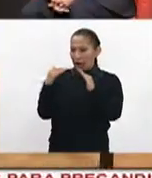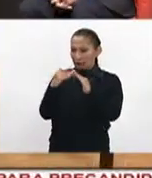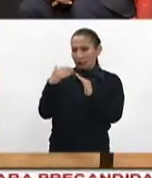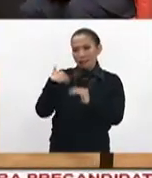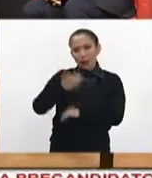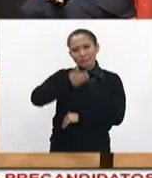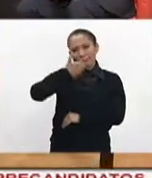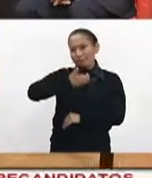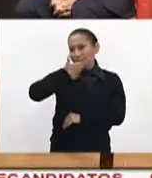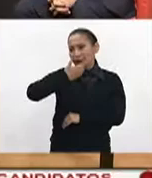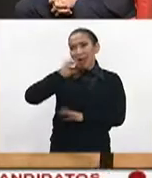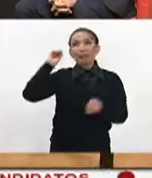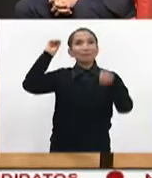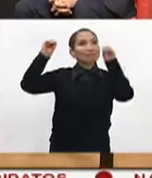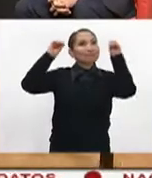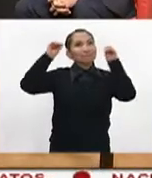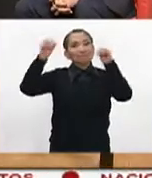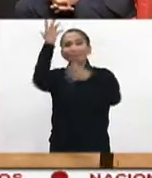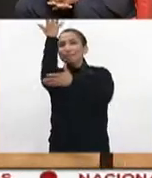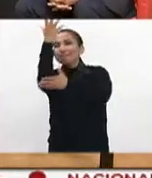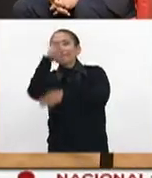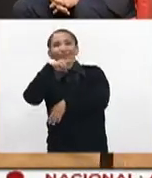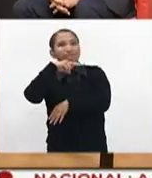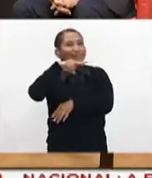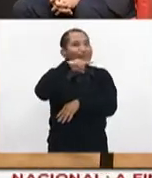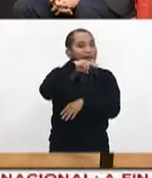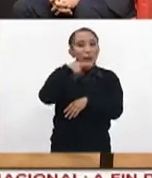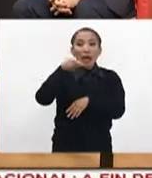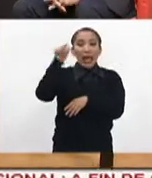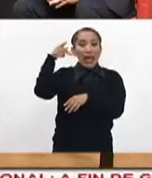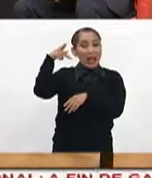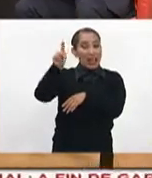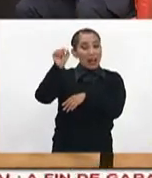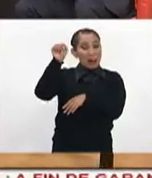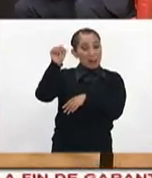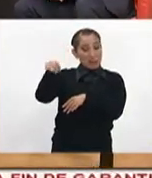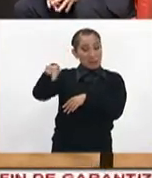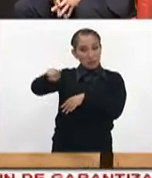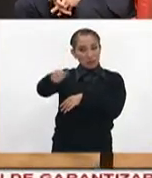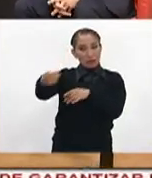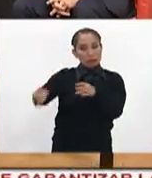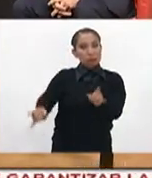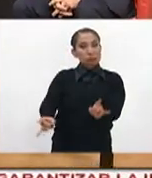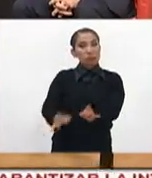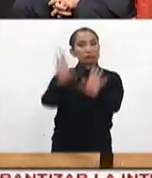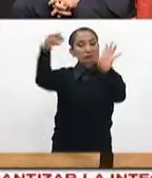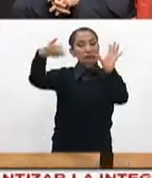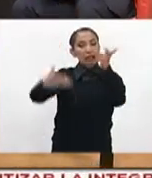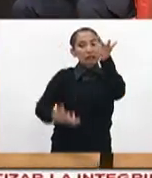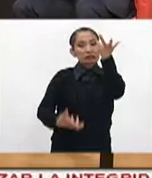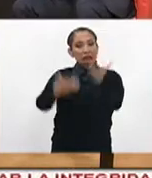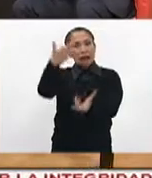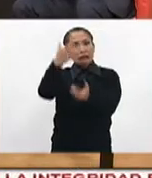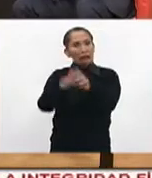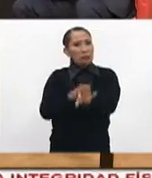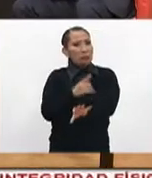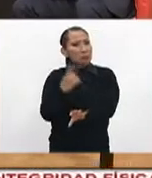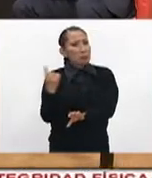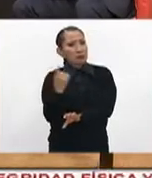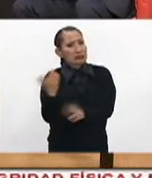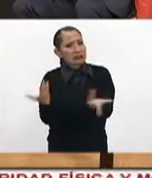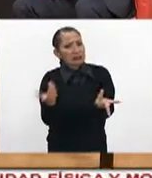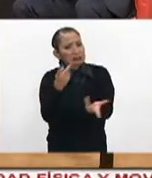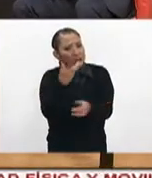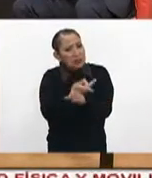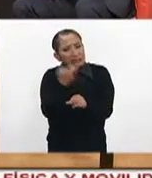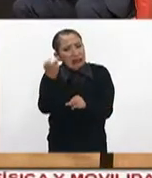ya es costumbre, ya se instalaron los arbolitos de Navidad, pero estos han sido precisamente también causas de incendio. ¿Por qué, Jefe